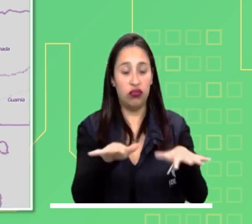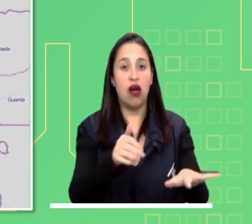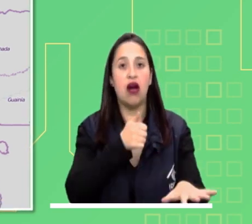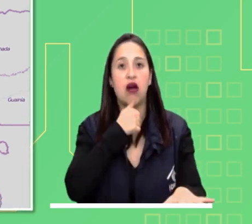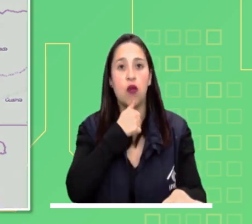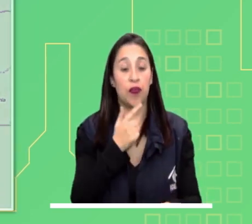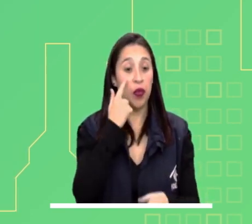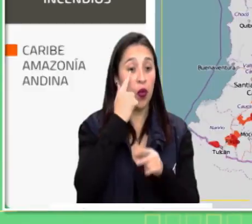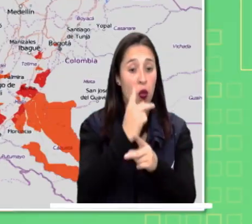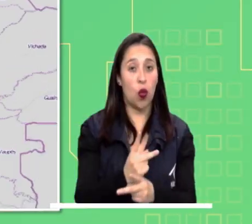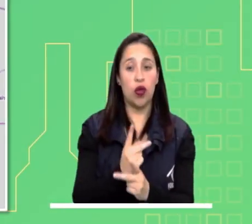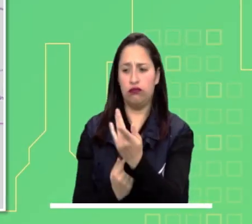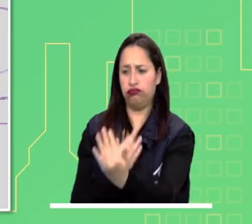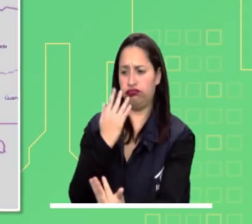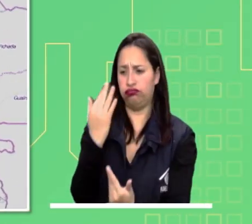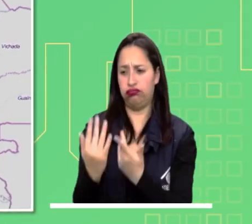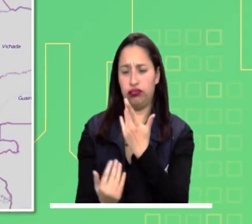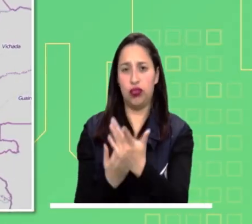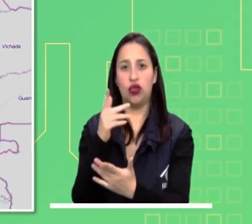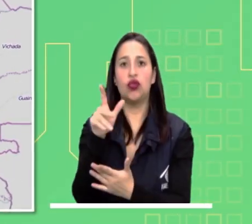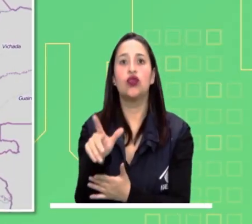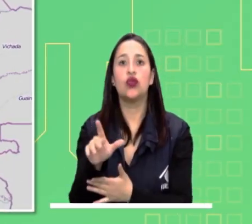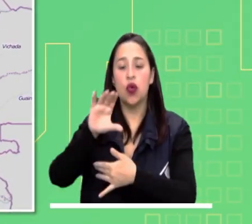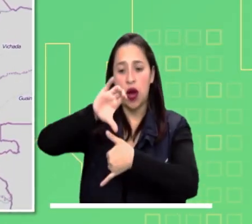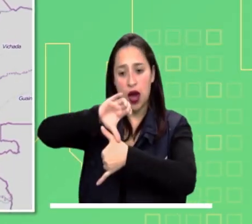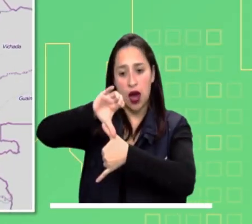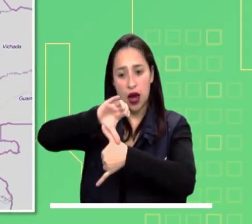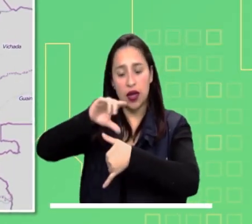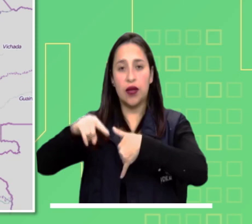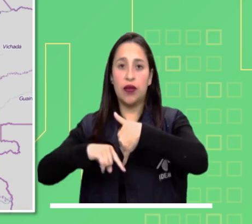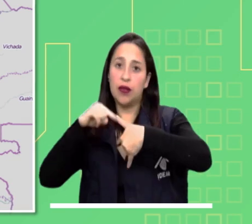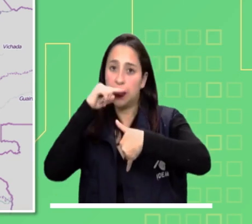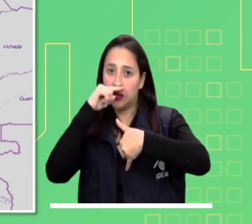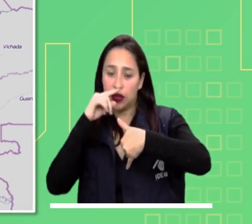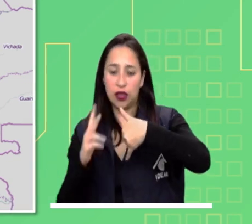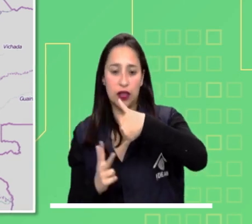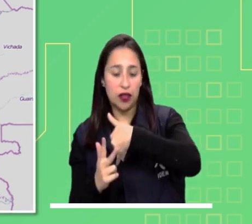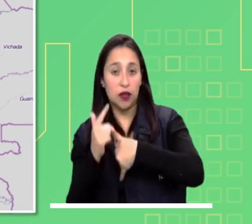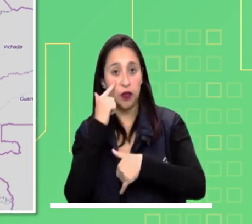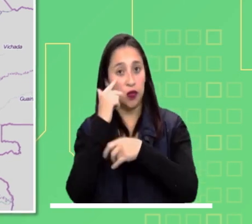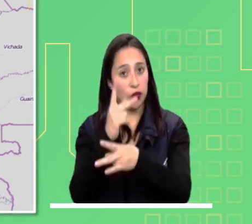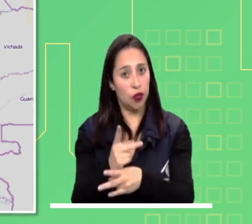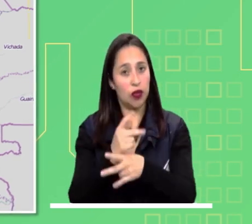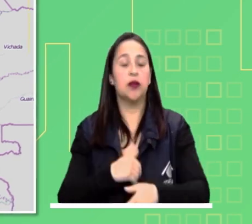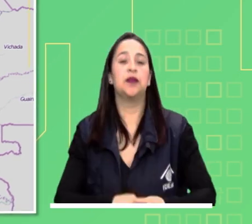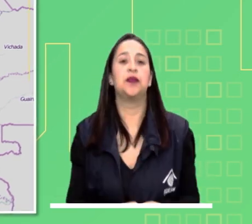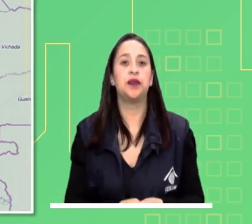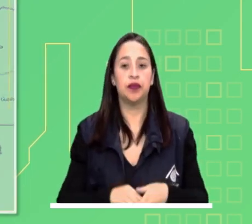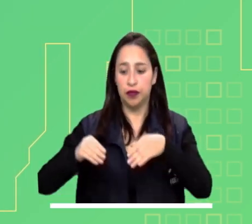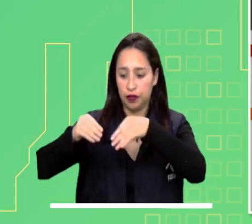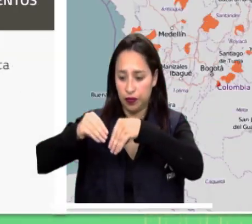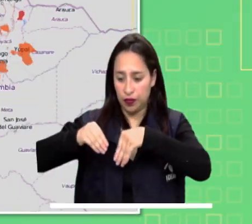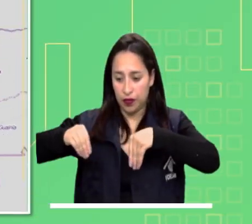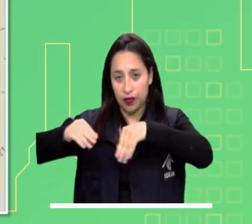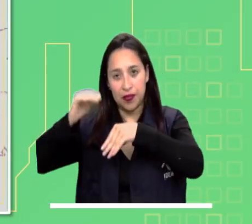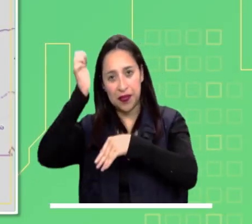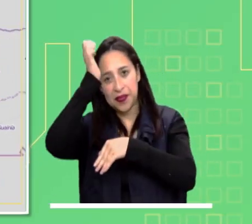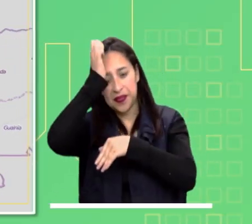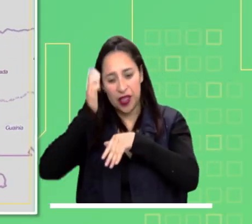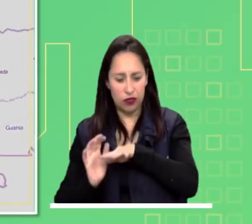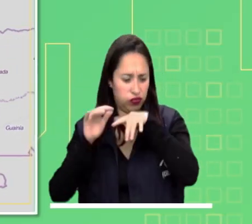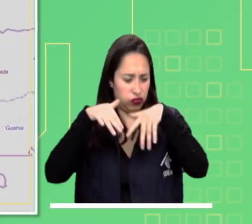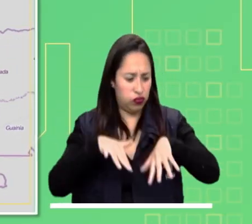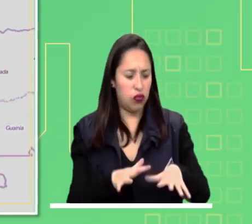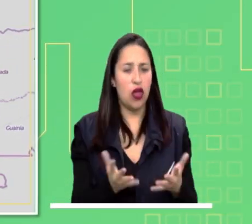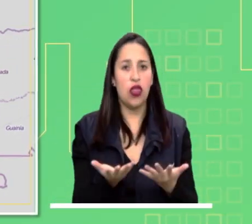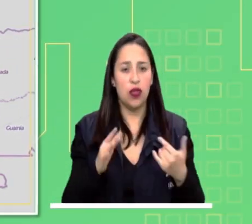Es alta la probabilidad de ocurrencia de incendios forestales en diferentes zonas del Caribe, la Amazonía y la región andina. Atentos a